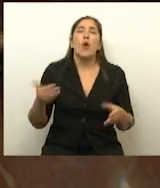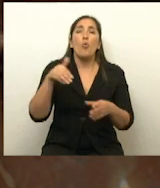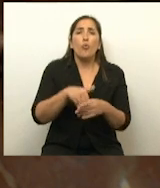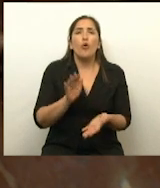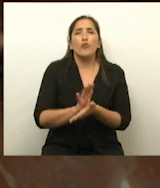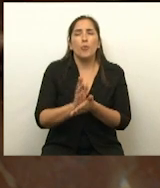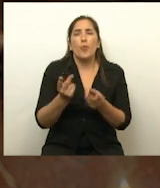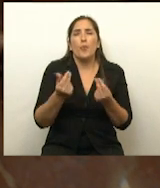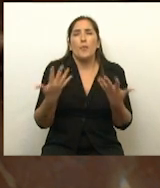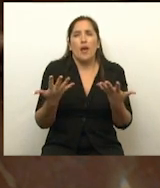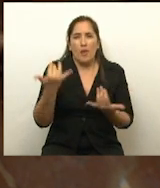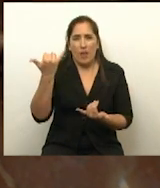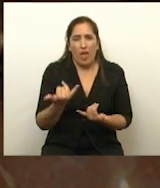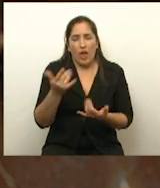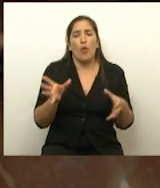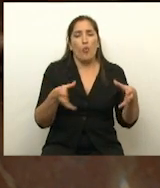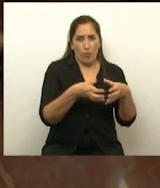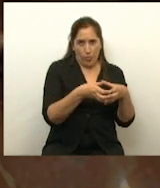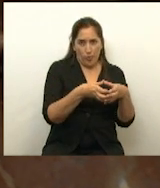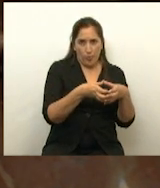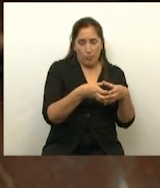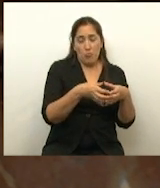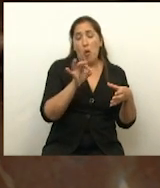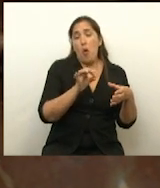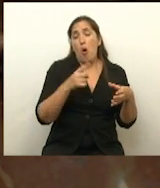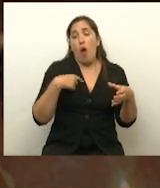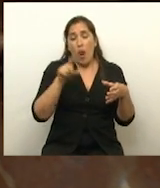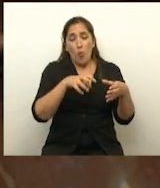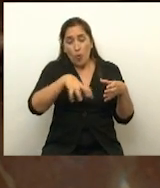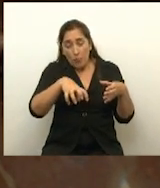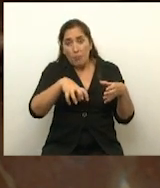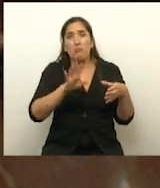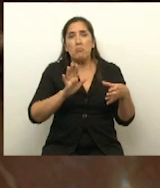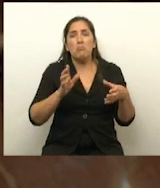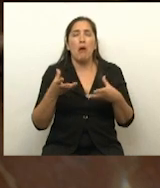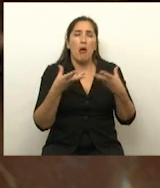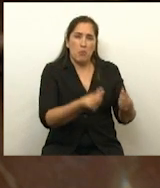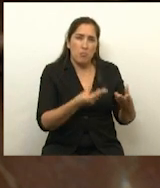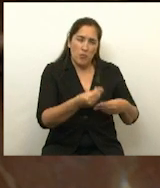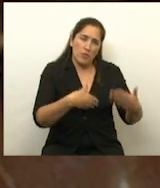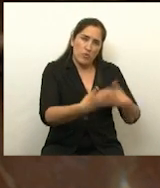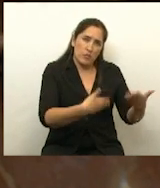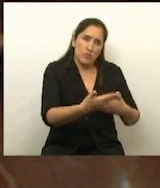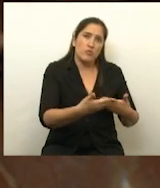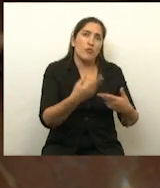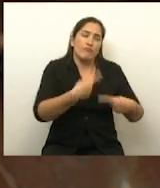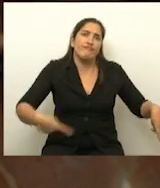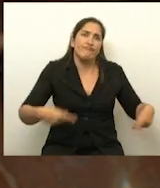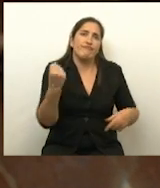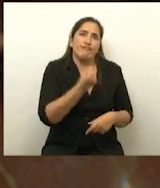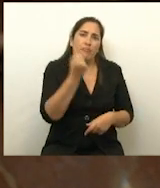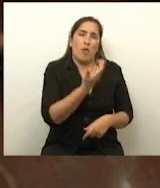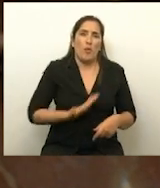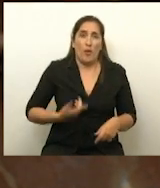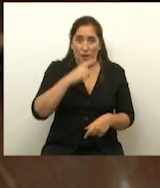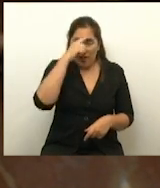para un bloque y un grupo, o parte de un bloque, que ha acompañado cuestiones trascendentes para el Gobierno